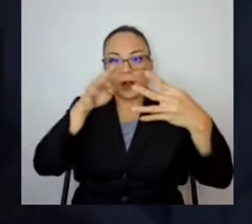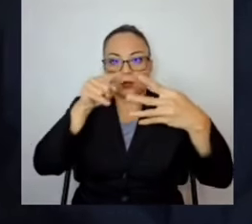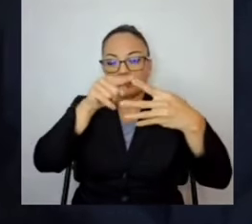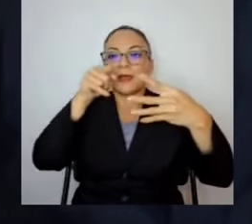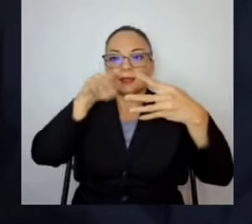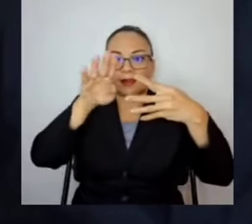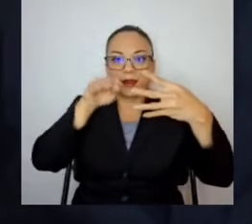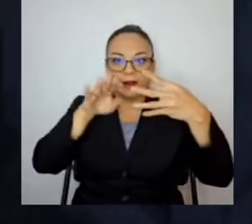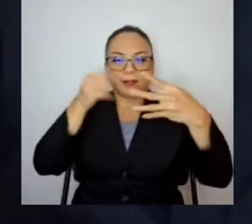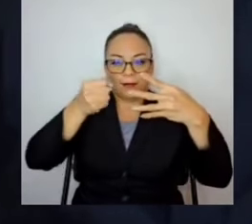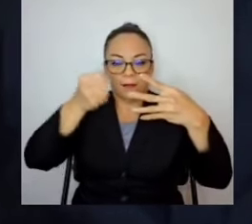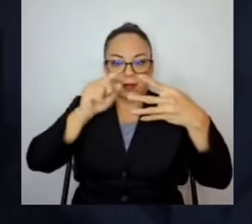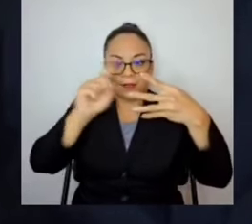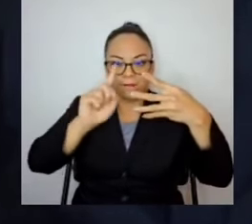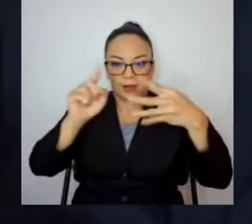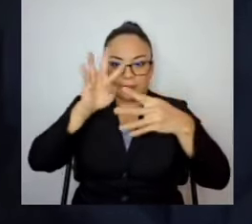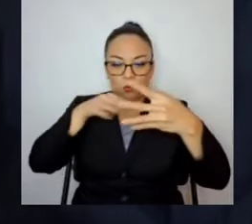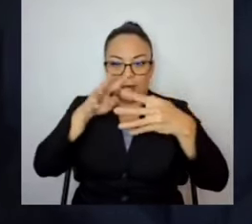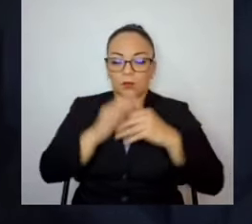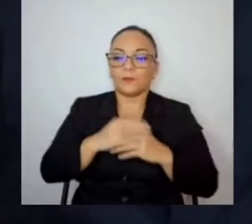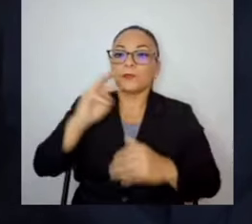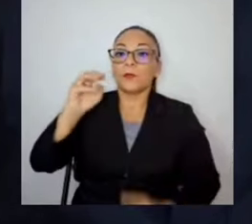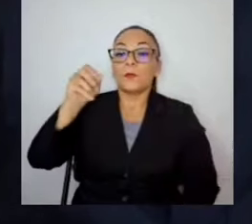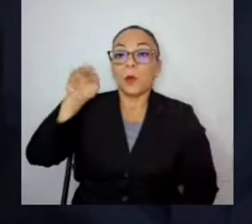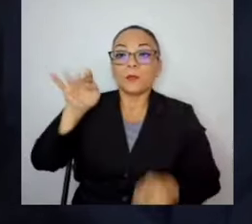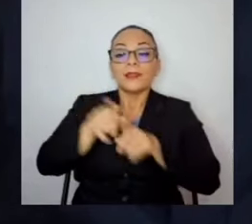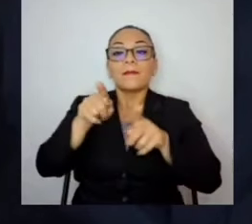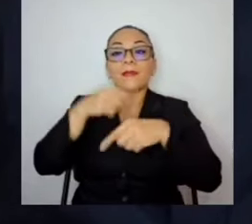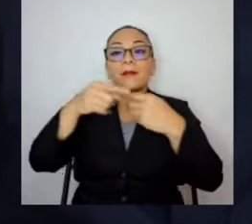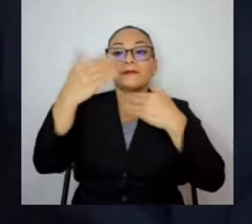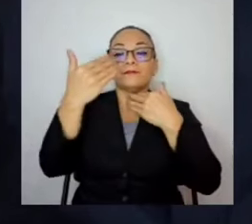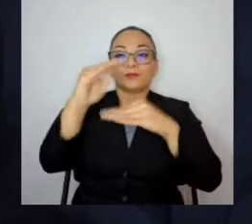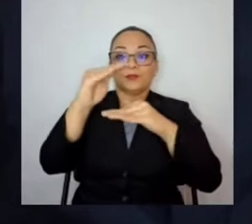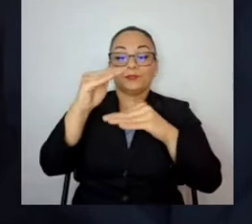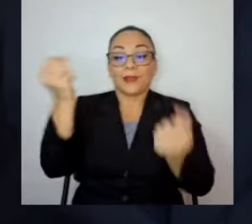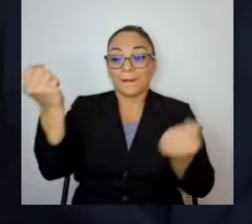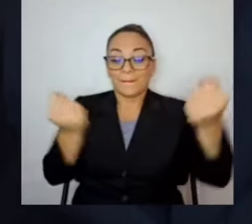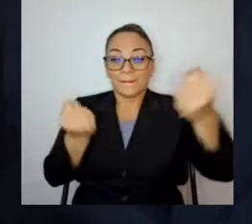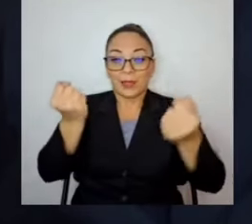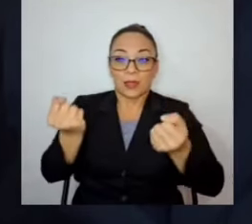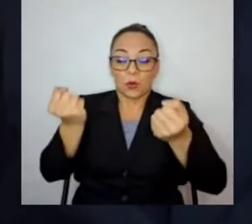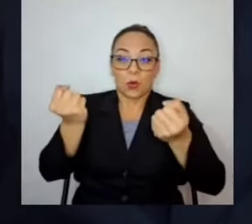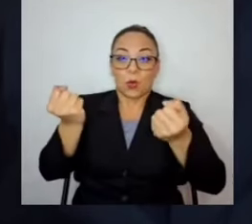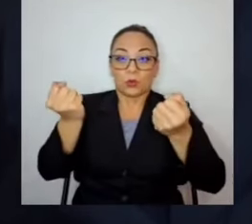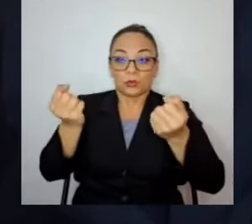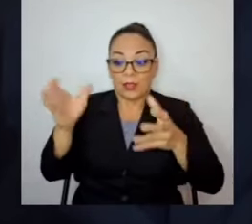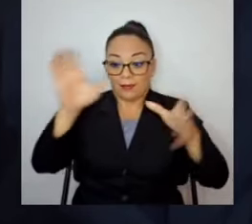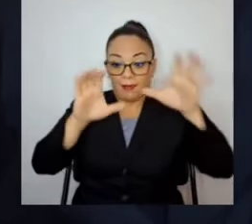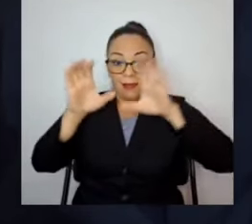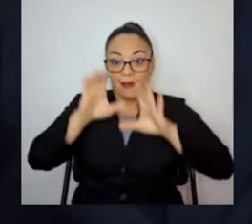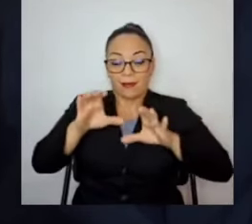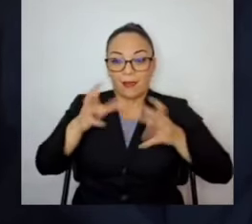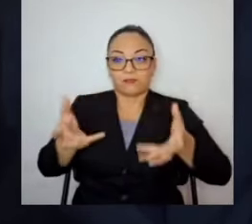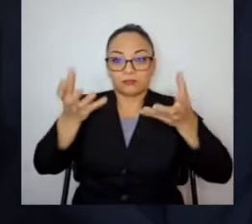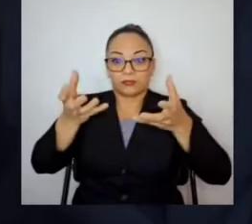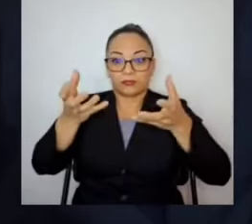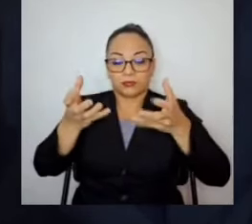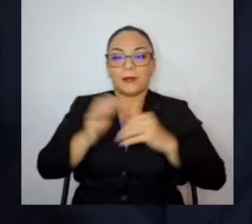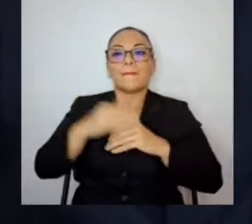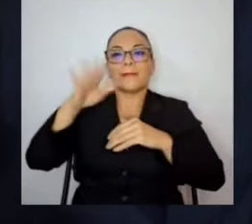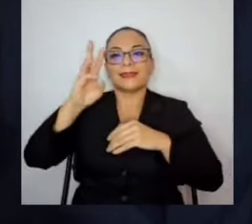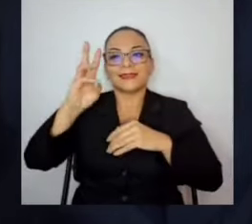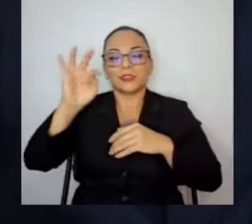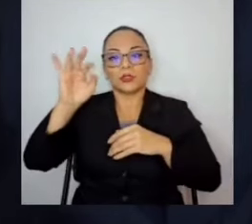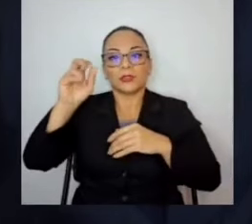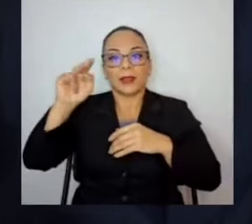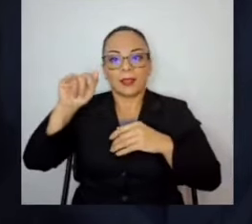El MOB aplicará una restricción de vehículos de carga de más de 6 toneladas en la Ruta 1, en la Ruta